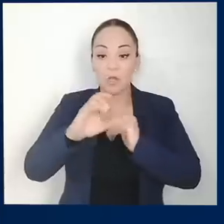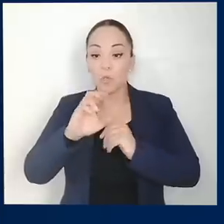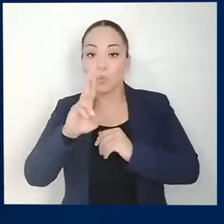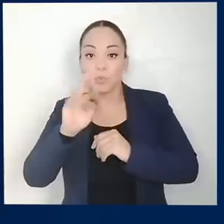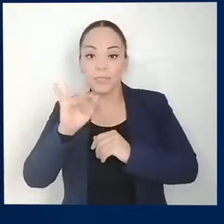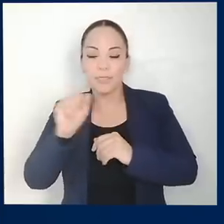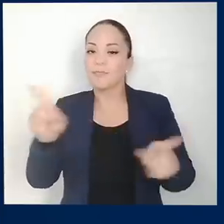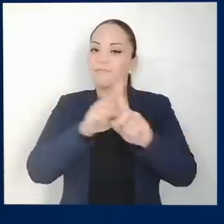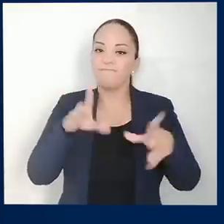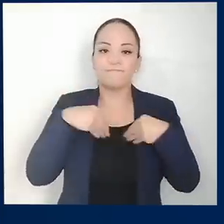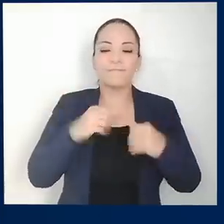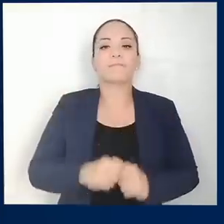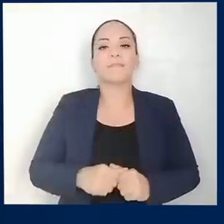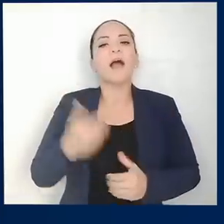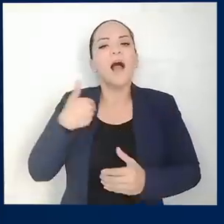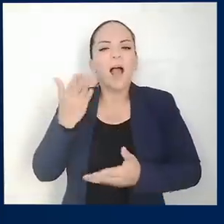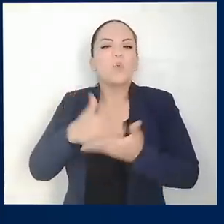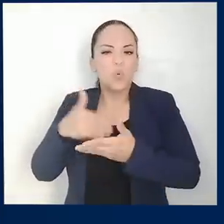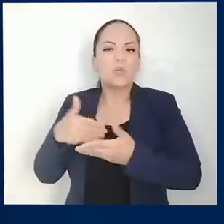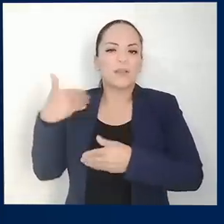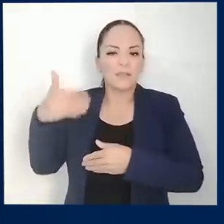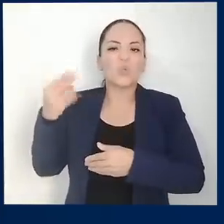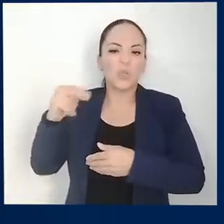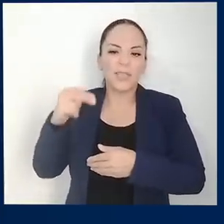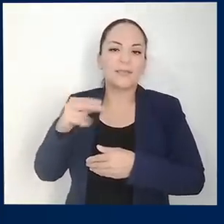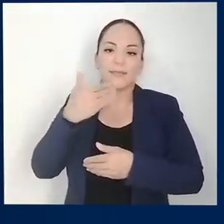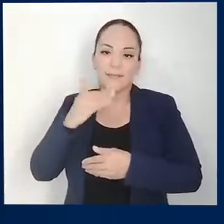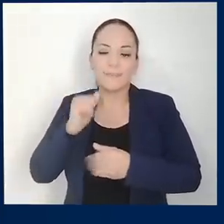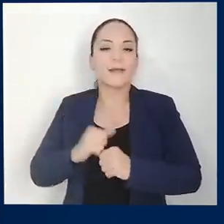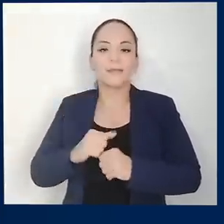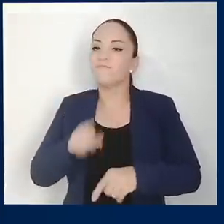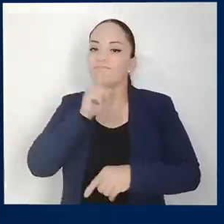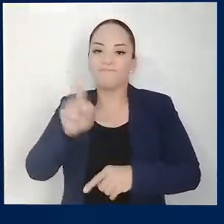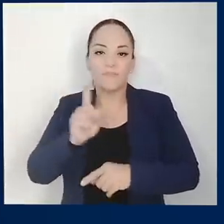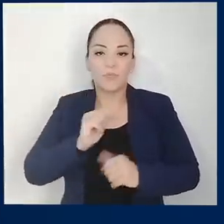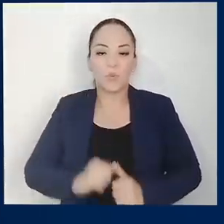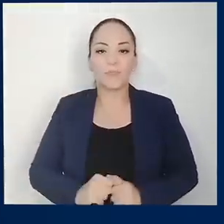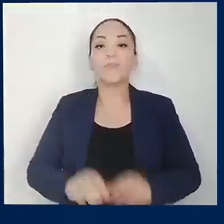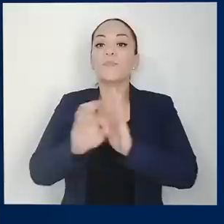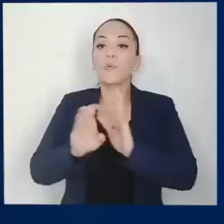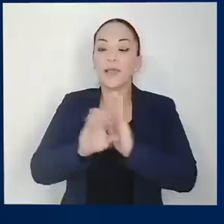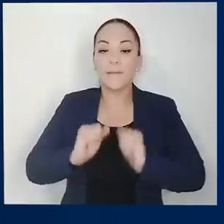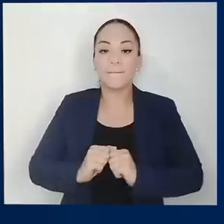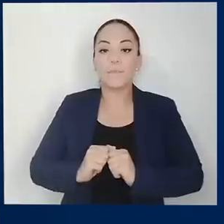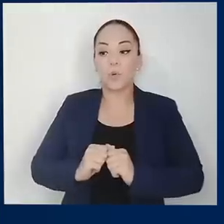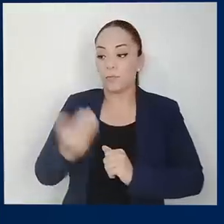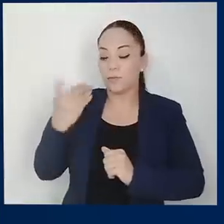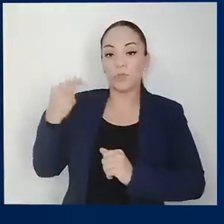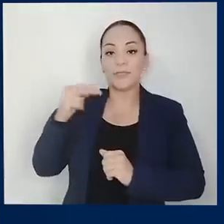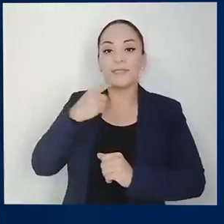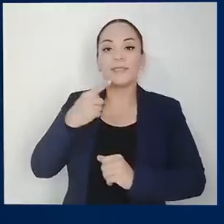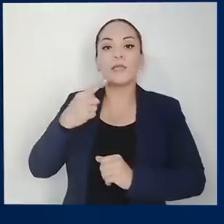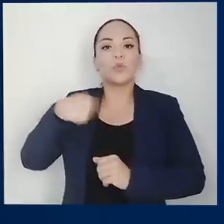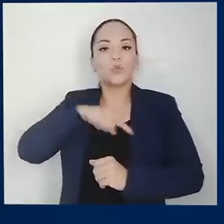algunas informaciones inexactas que se alejan de toda realidad, como las que han asegurado que abandonamos